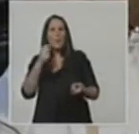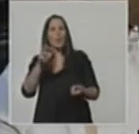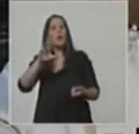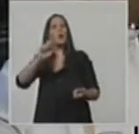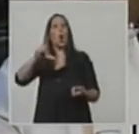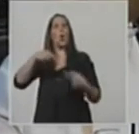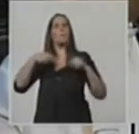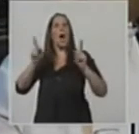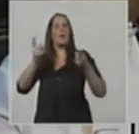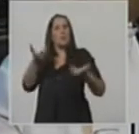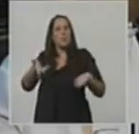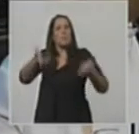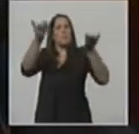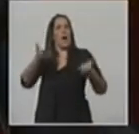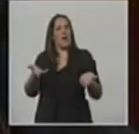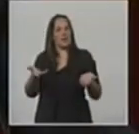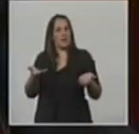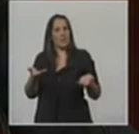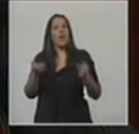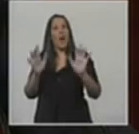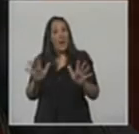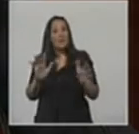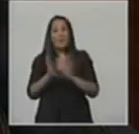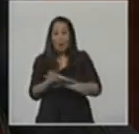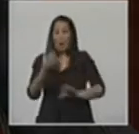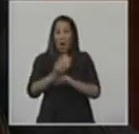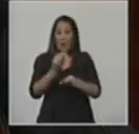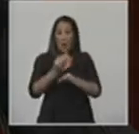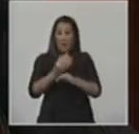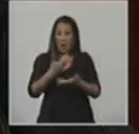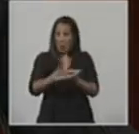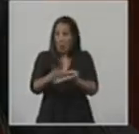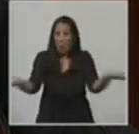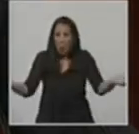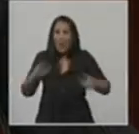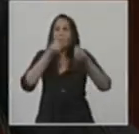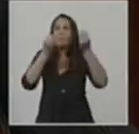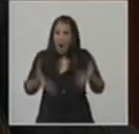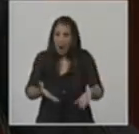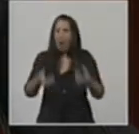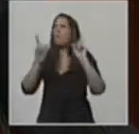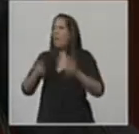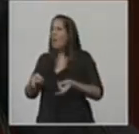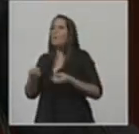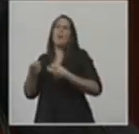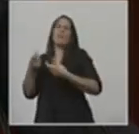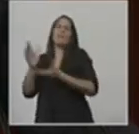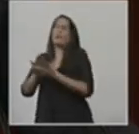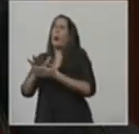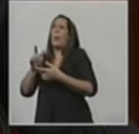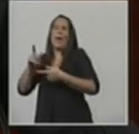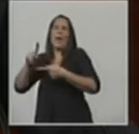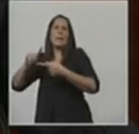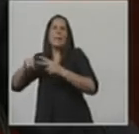De esta manera, mejorando la educación pública y profundizando las políticas de ciencia y tecnología, nos iremos